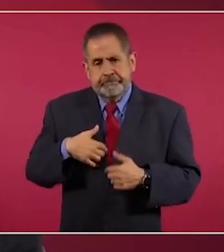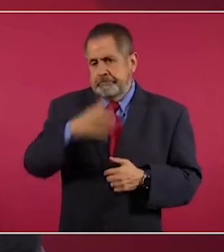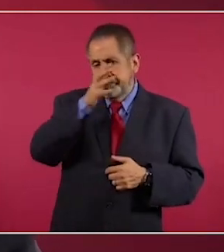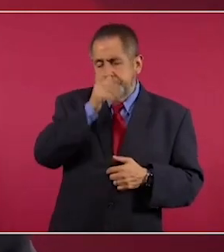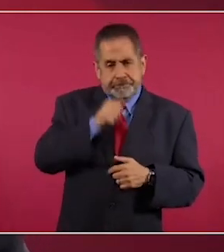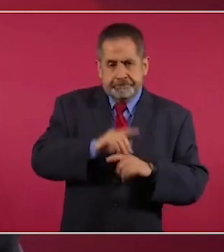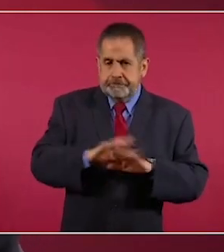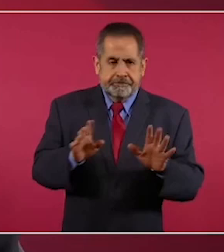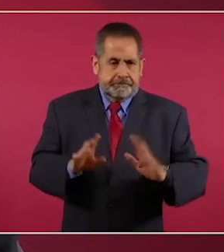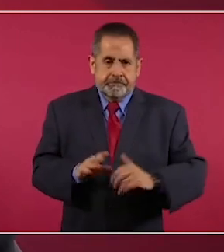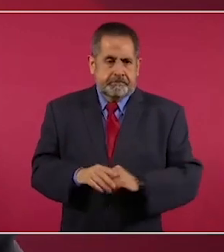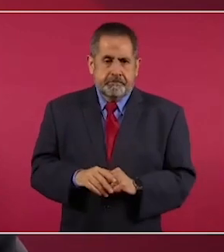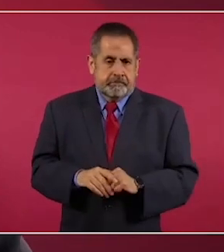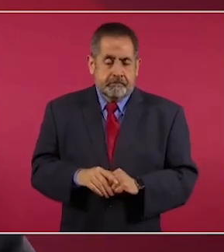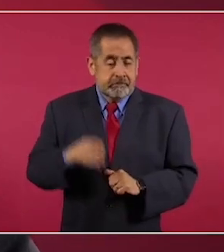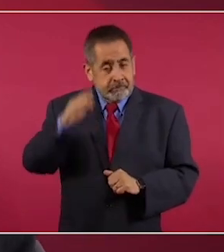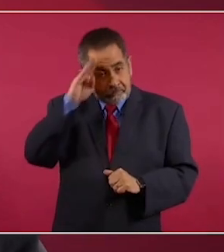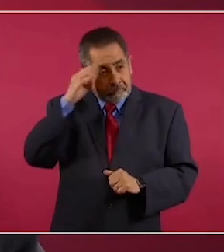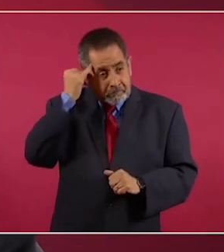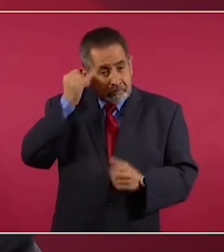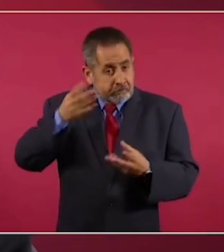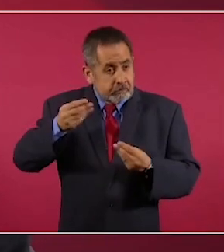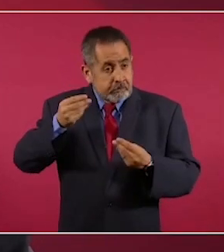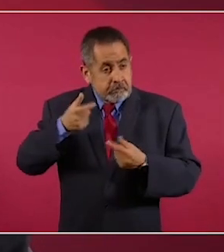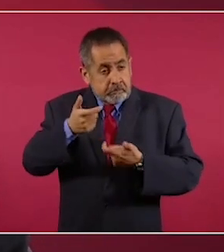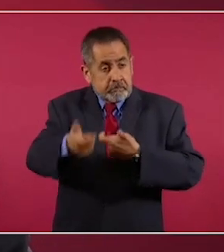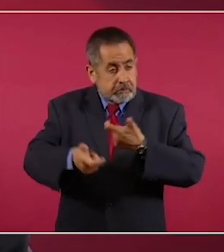nos costaría mucho,